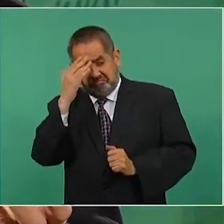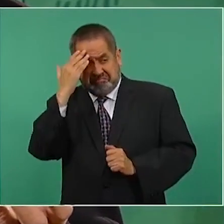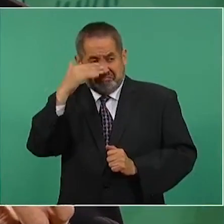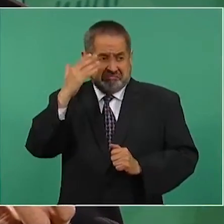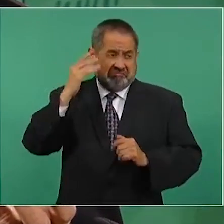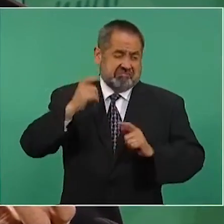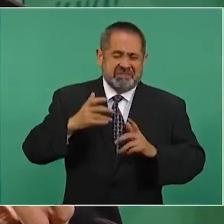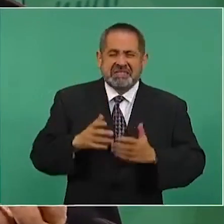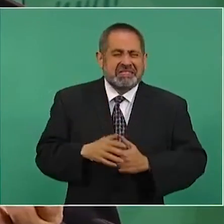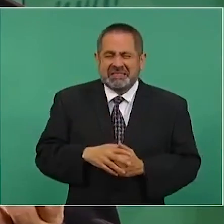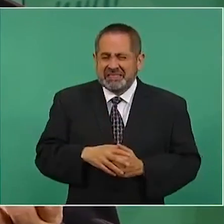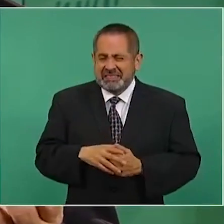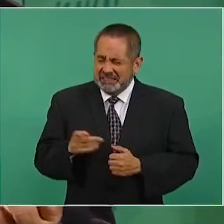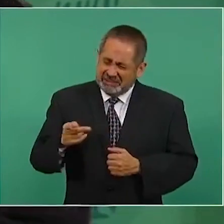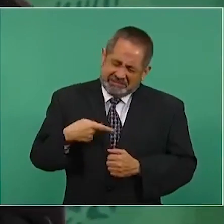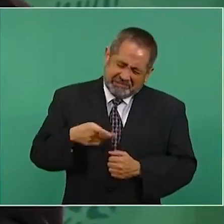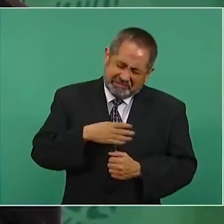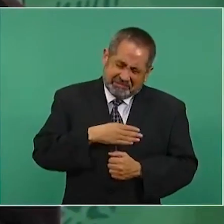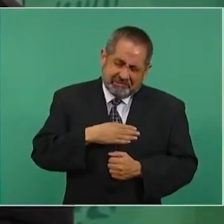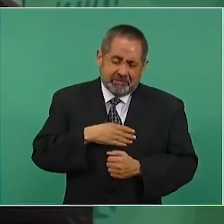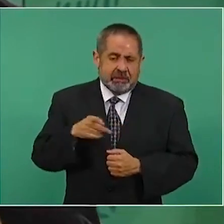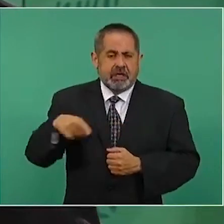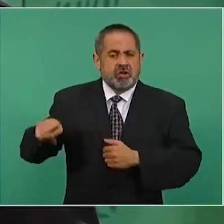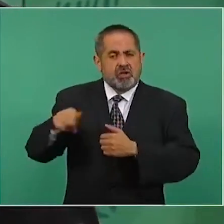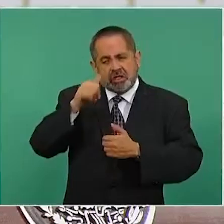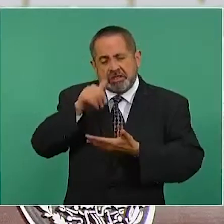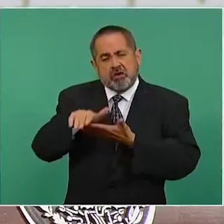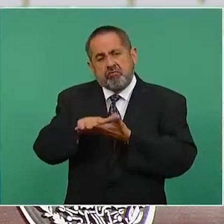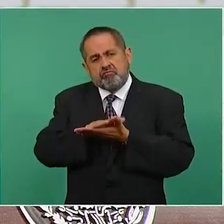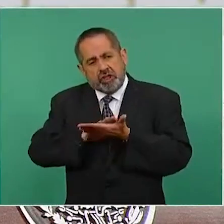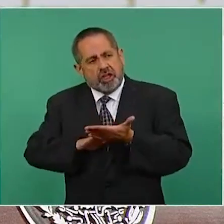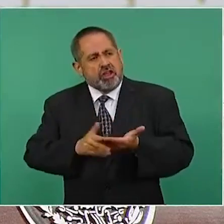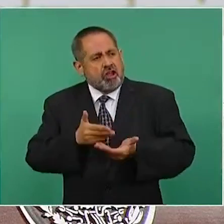actúa con humildad.